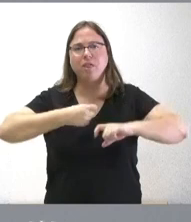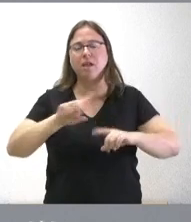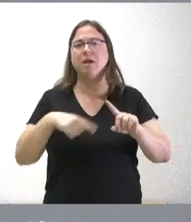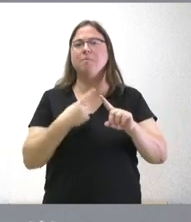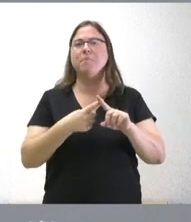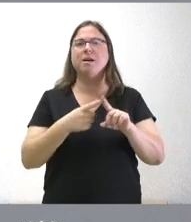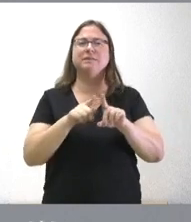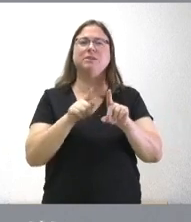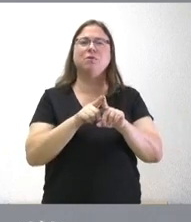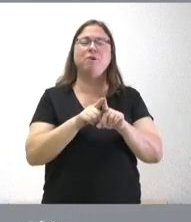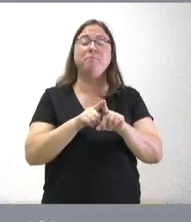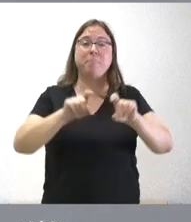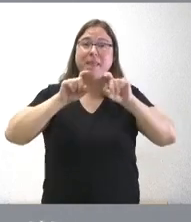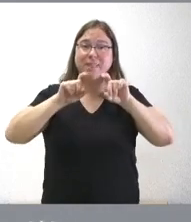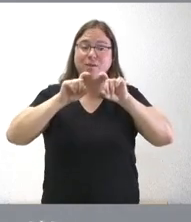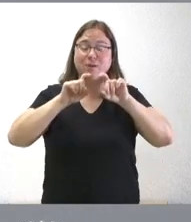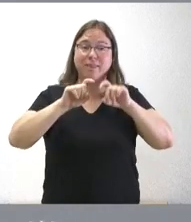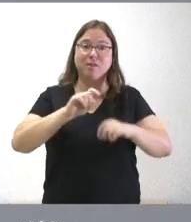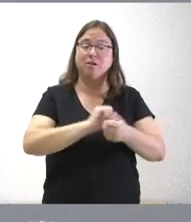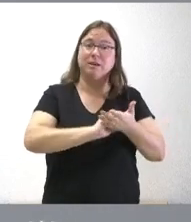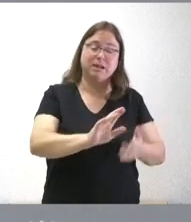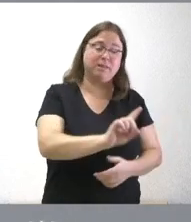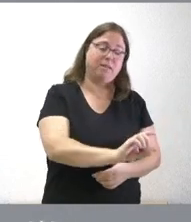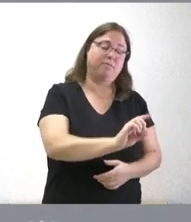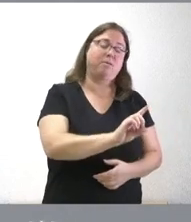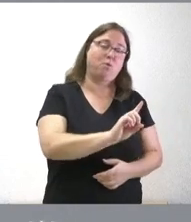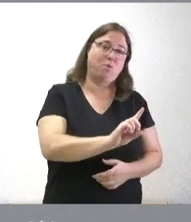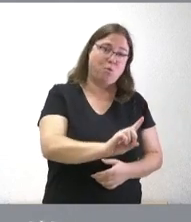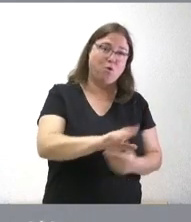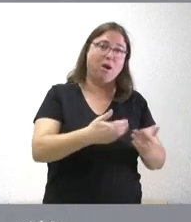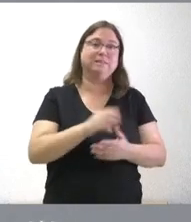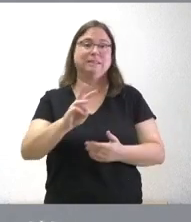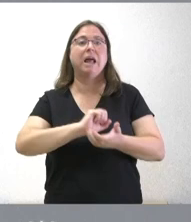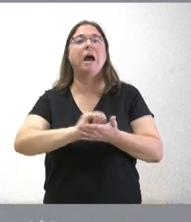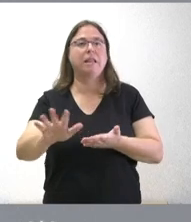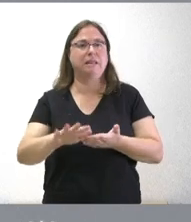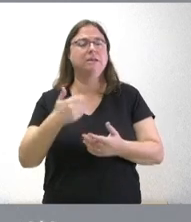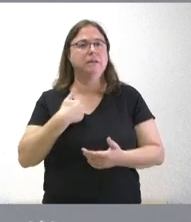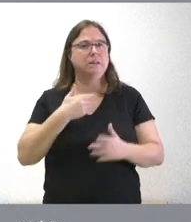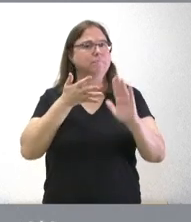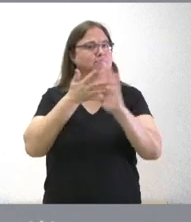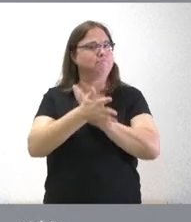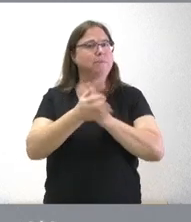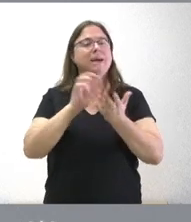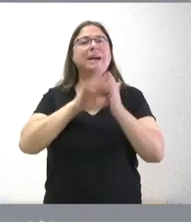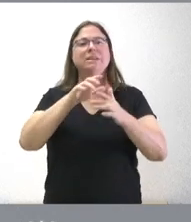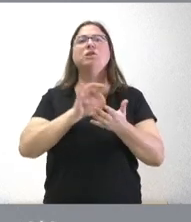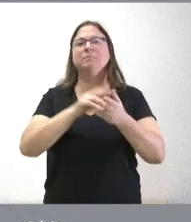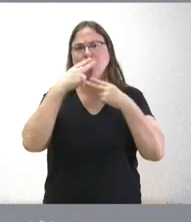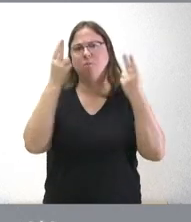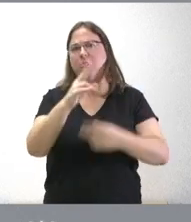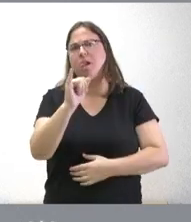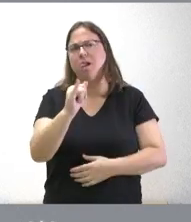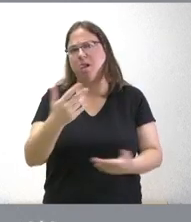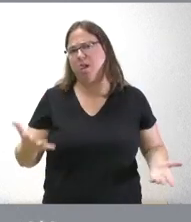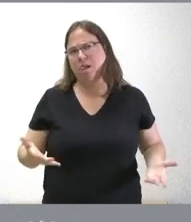extensión de la educación de uno a tres años que ya hemos puesto en práctica por tanto en Castilla y León es una comunidad donde tenemos servicios públicos